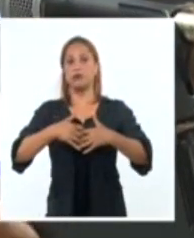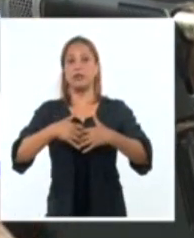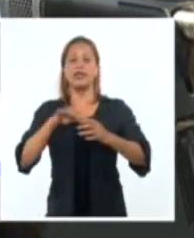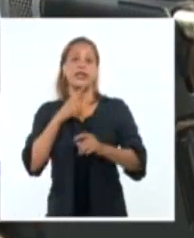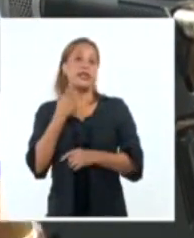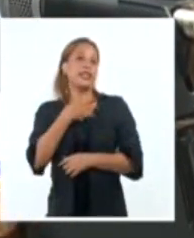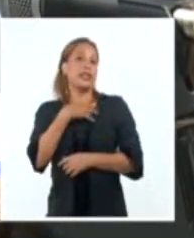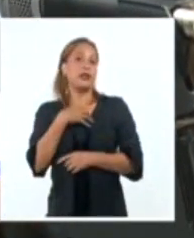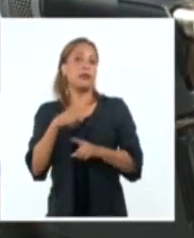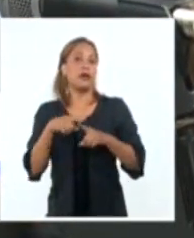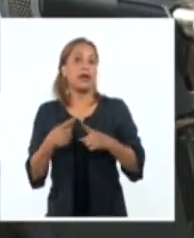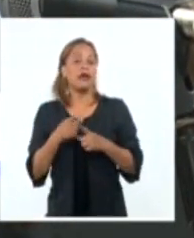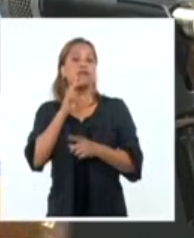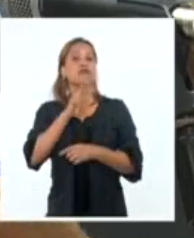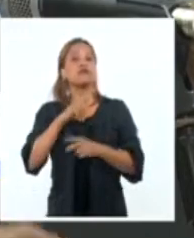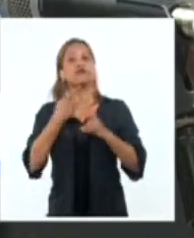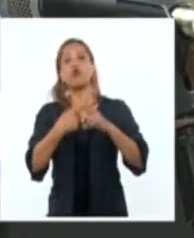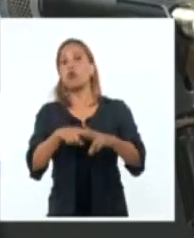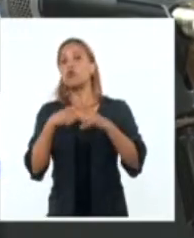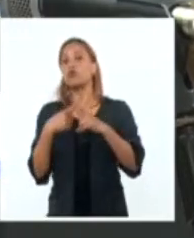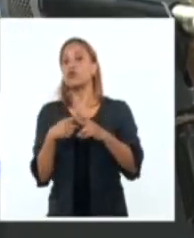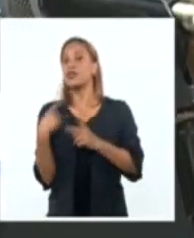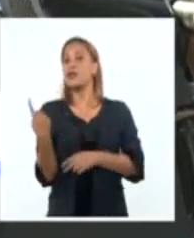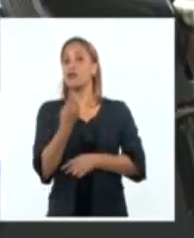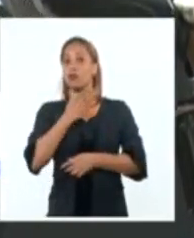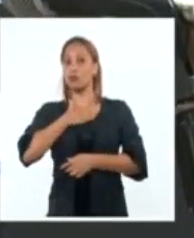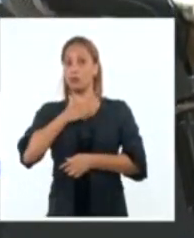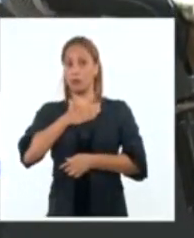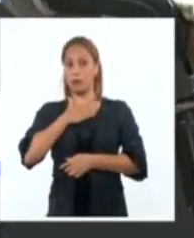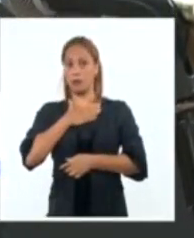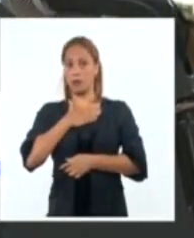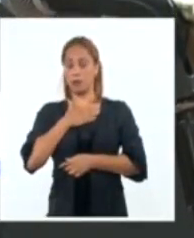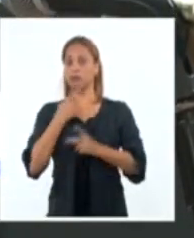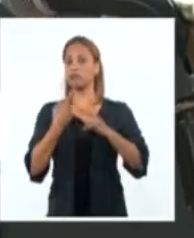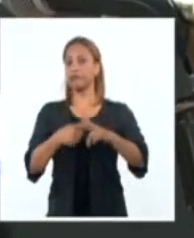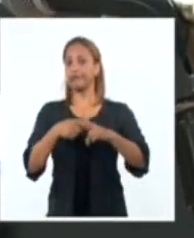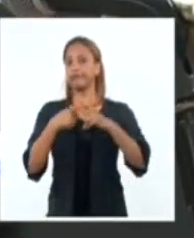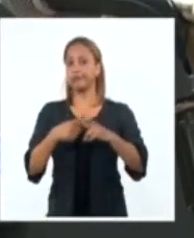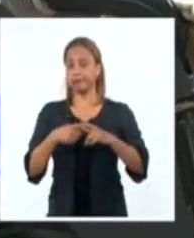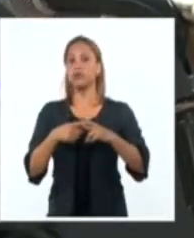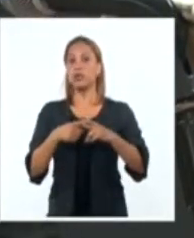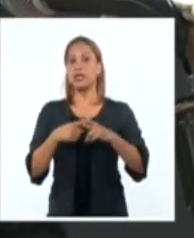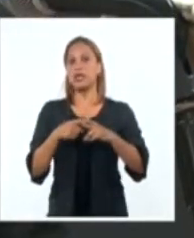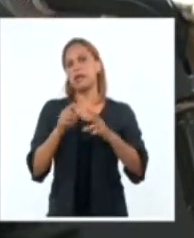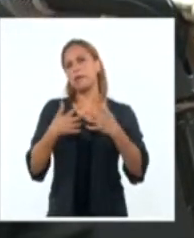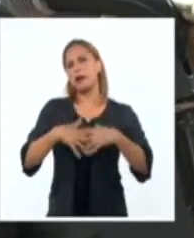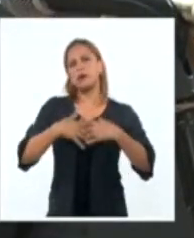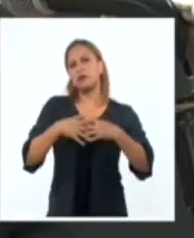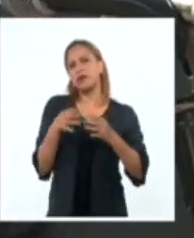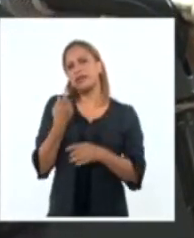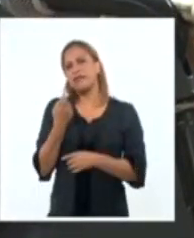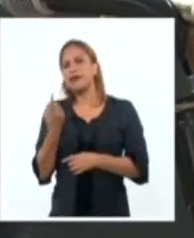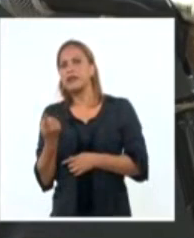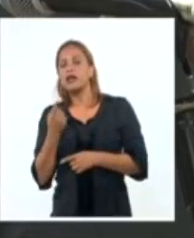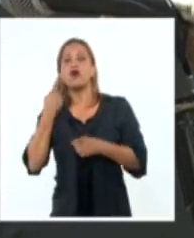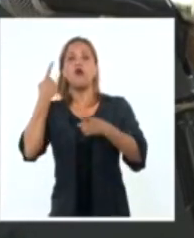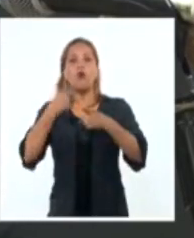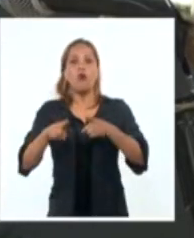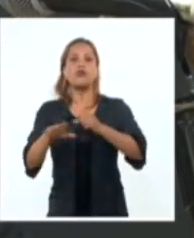Y tenemos que buscar soluciones por nosotros mismos. Y para producir hace falta el trasvase.